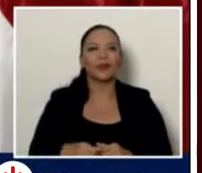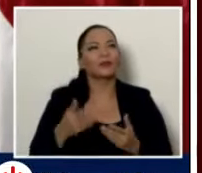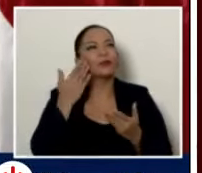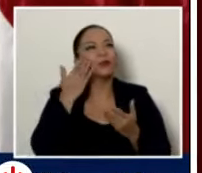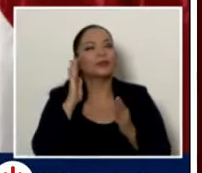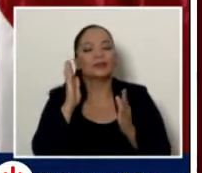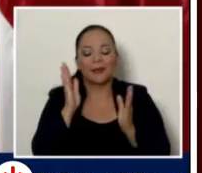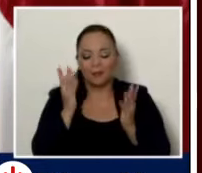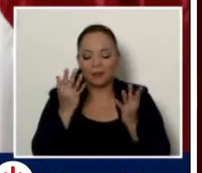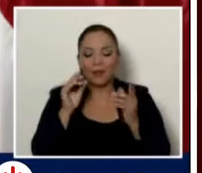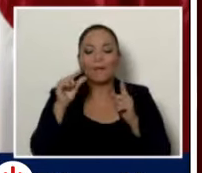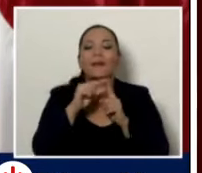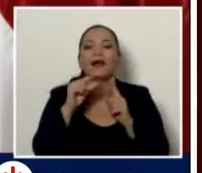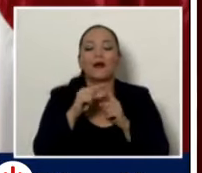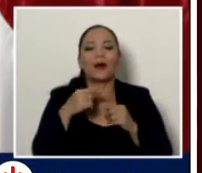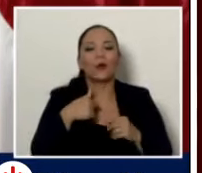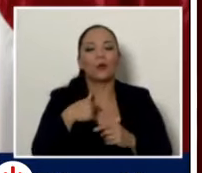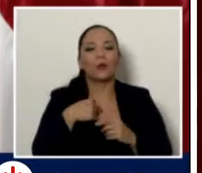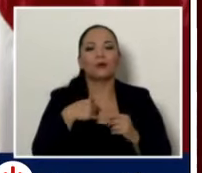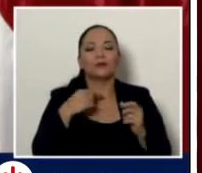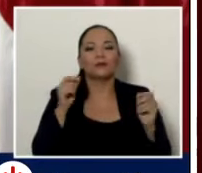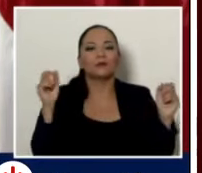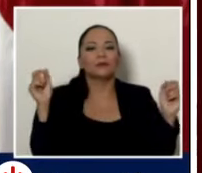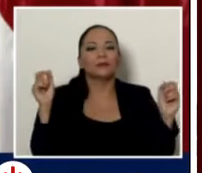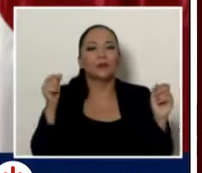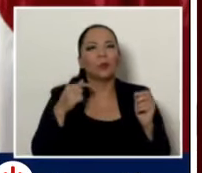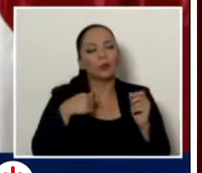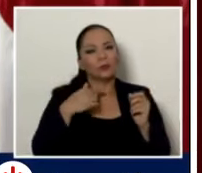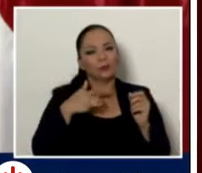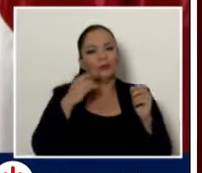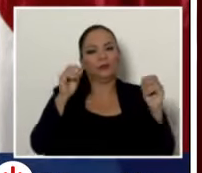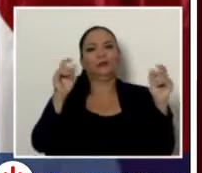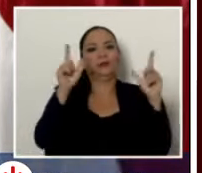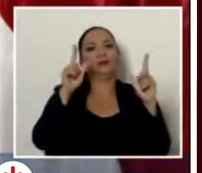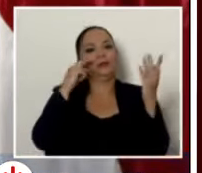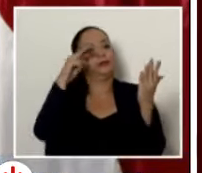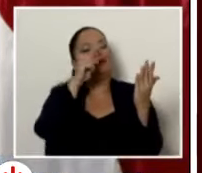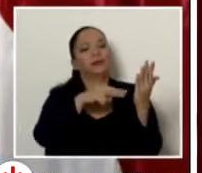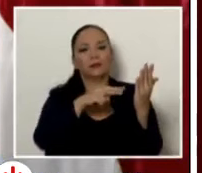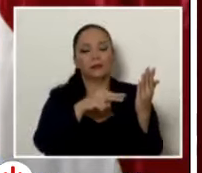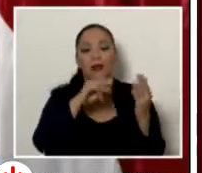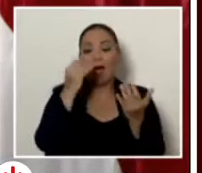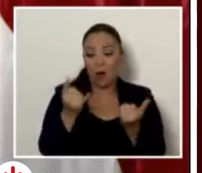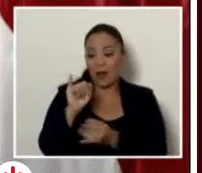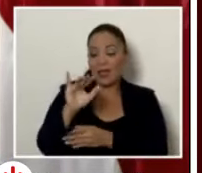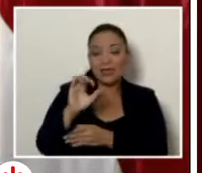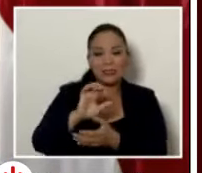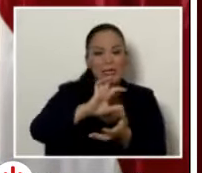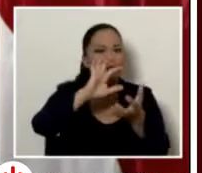palabra, de quedarse uno así insólito. Insólito. La vuelta que ha dado el ICE es